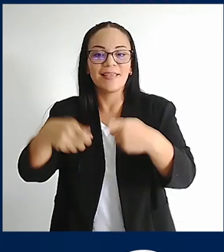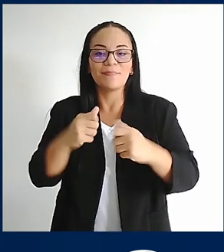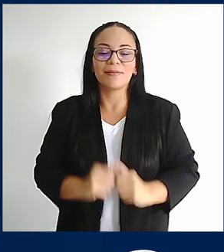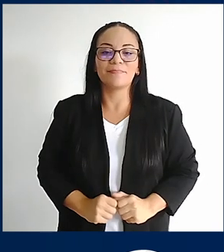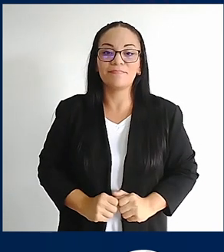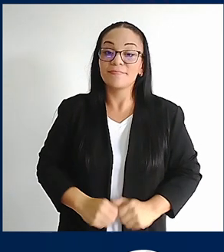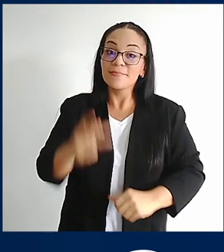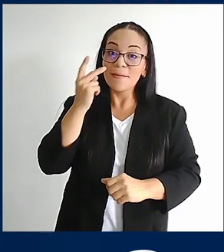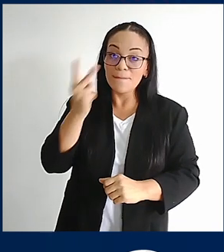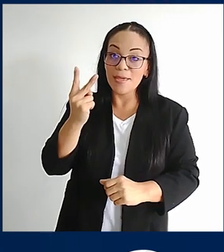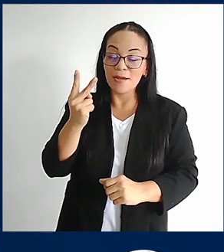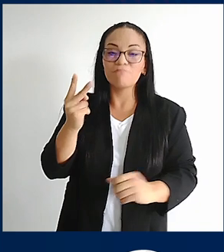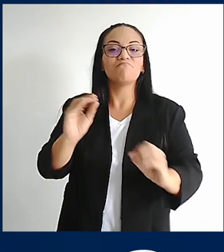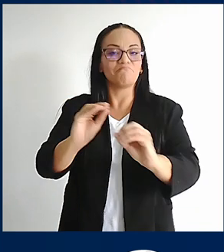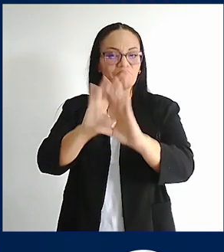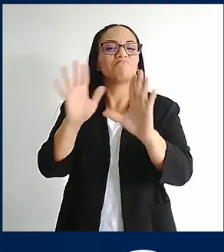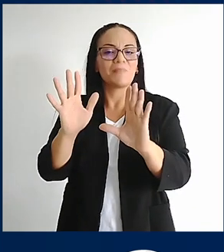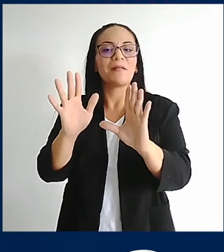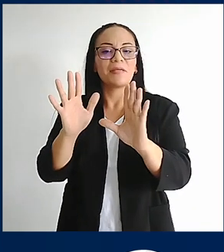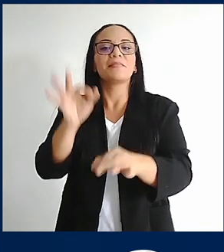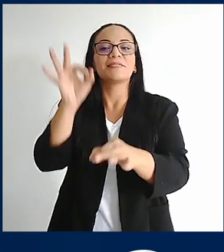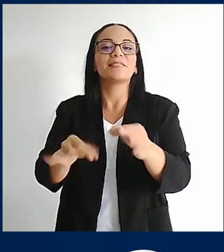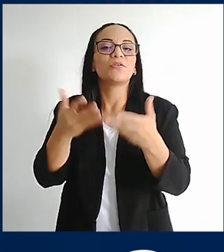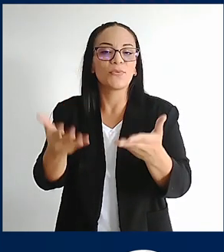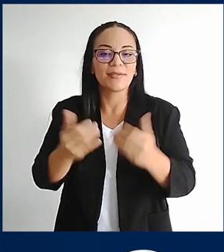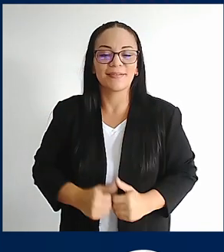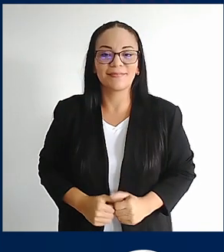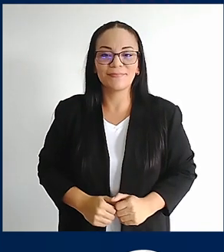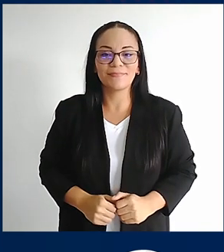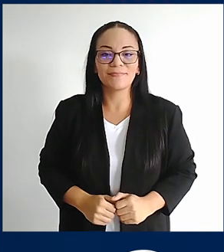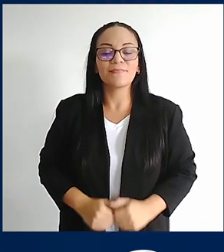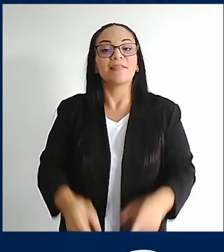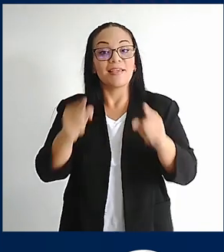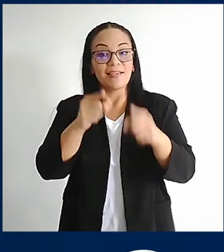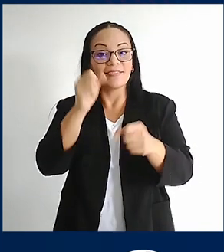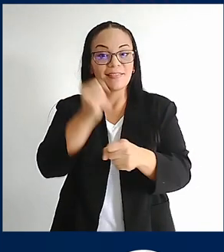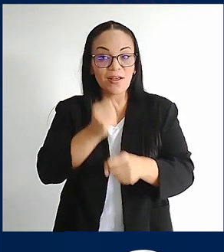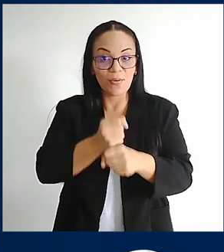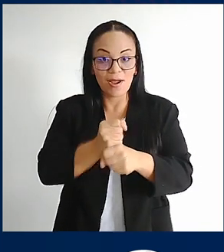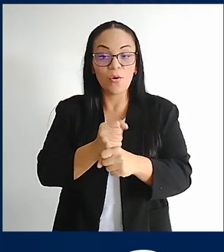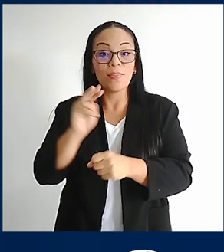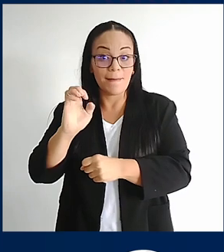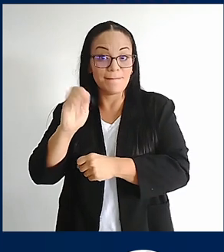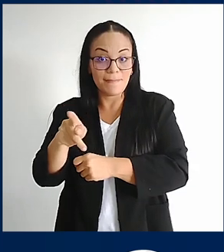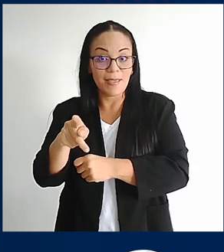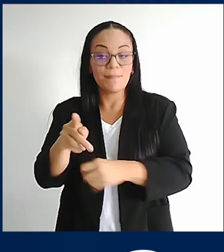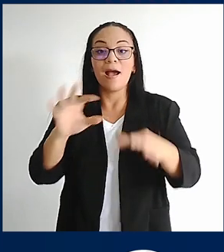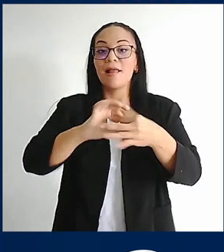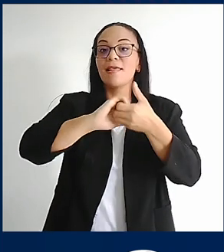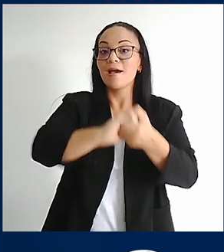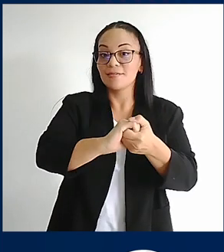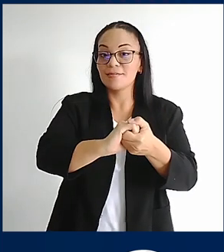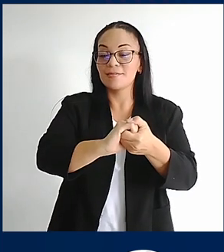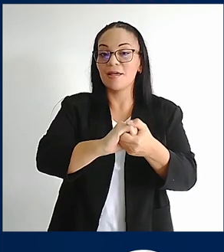Vean, en plata blanca y en sencillo, este trabajo del MEP en alianza